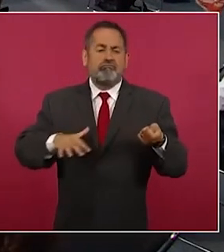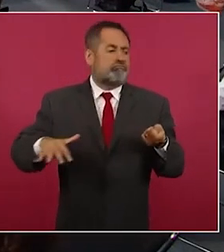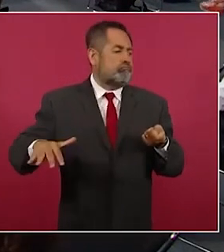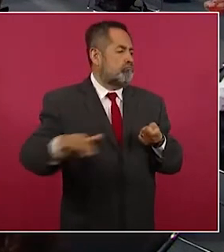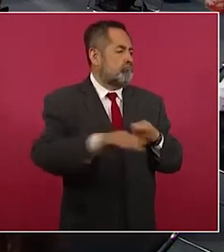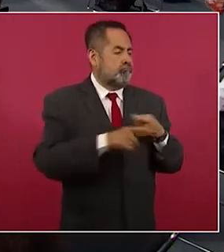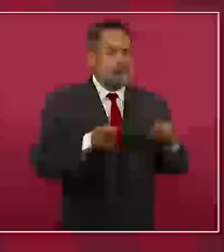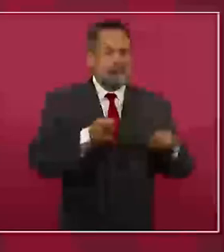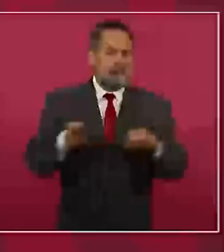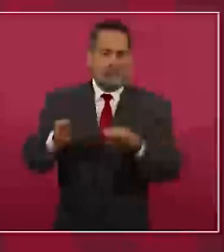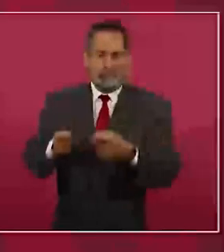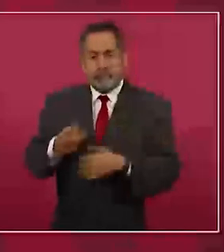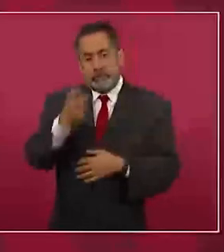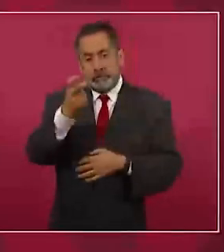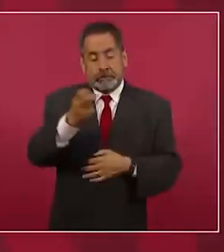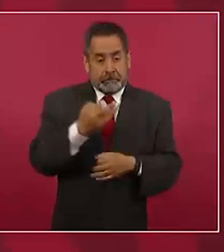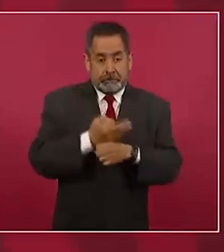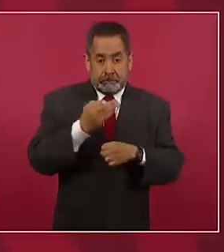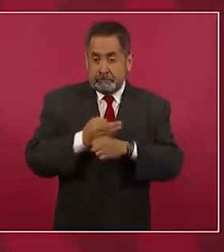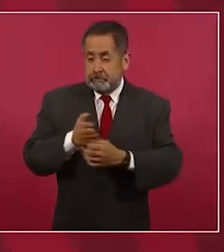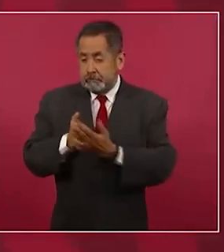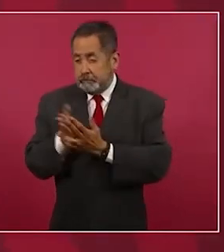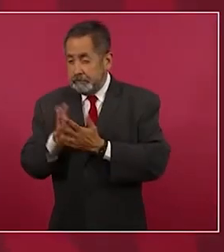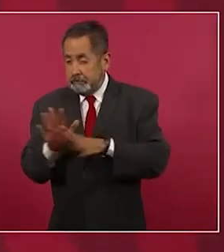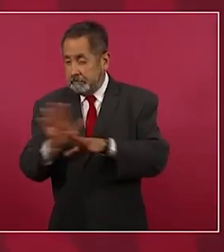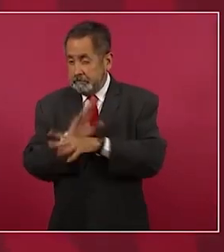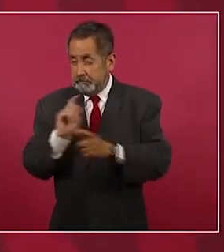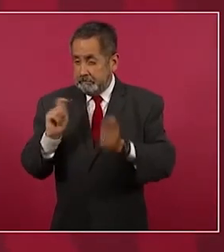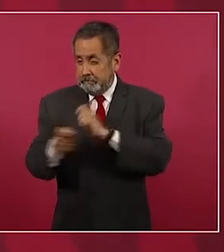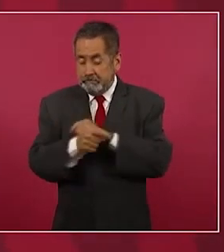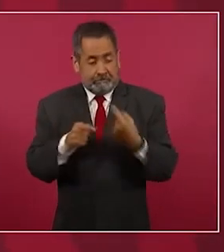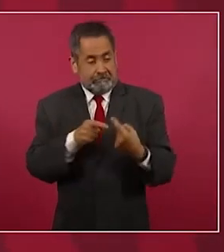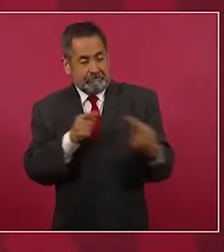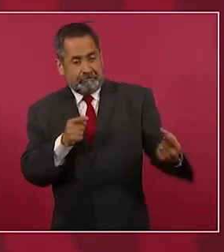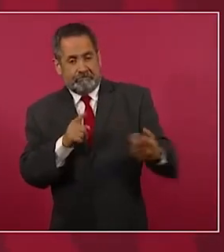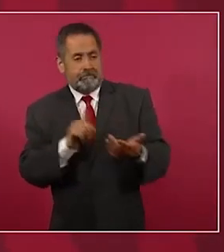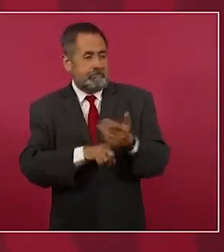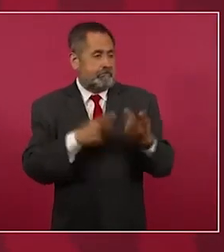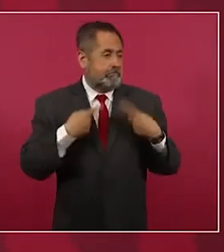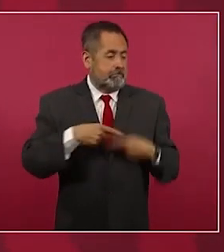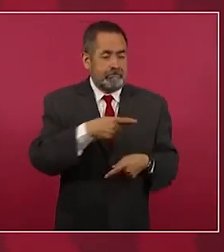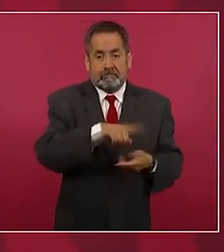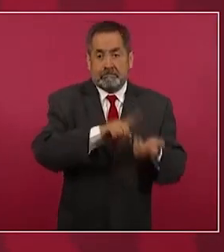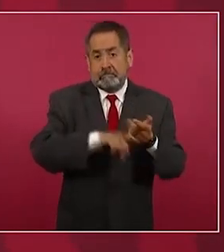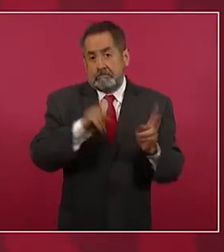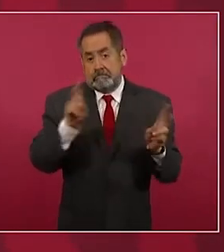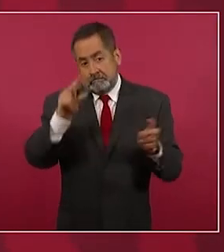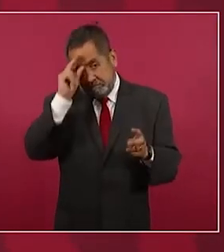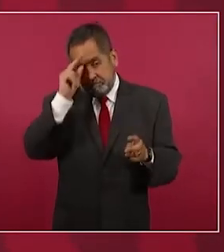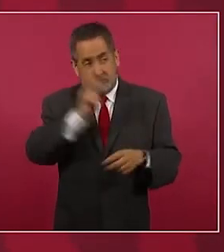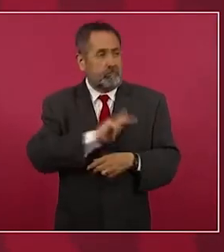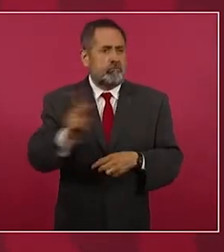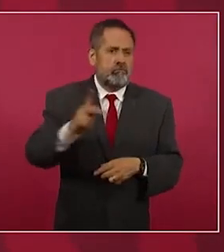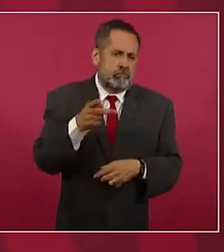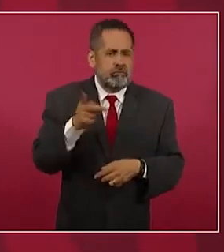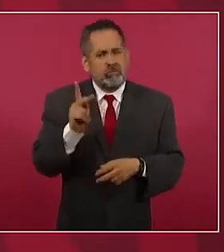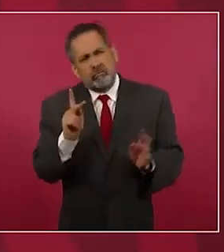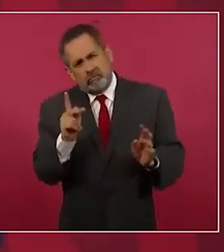Pero por eso la oposición no ahora intelectuales, no todos,